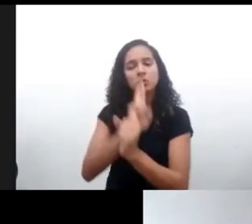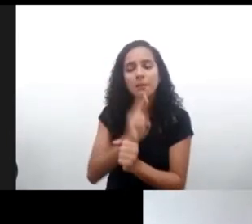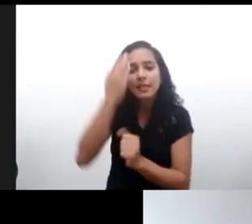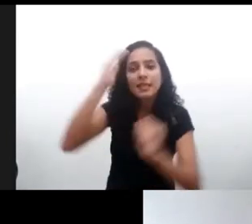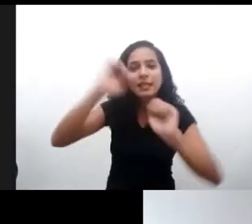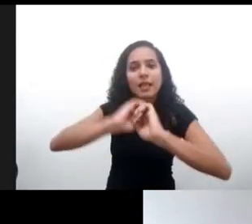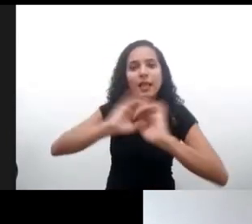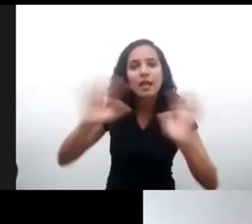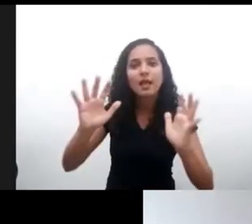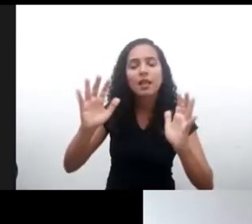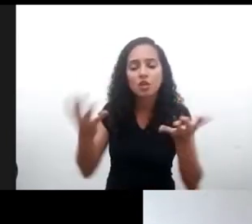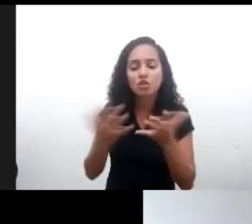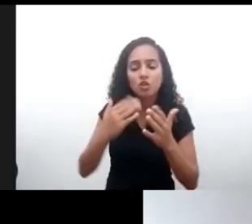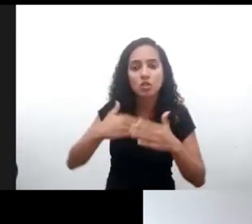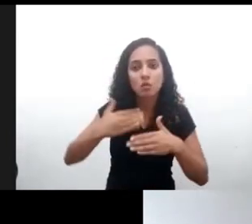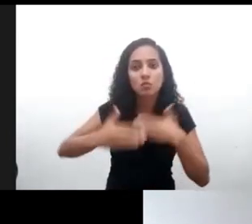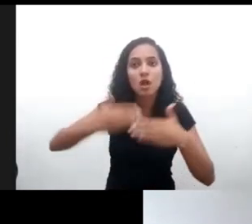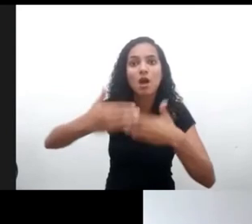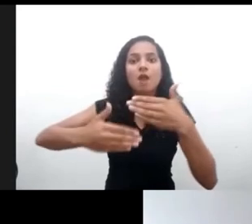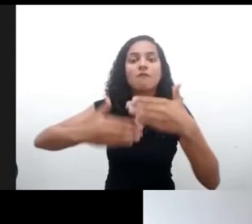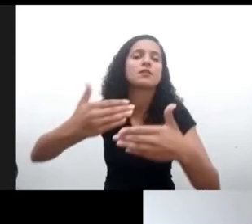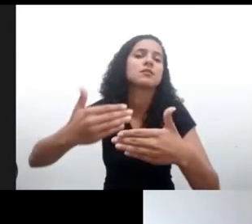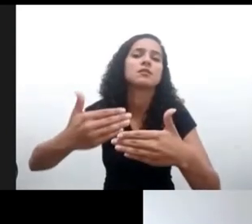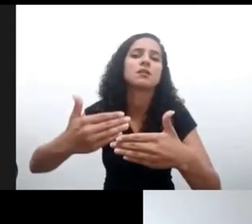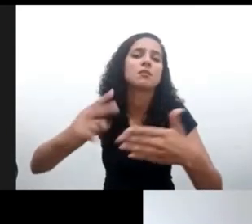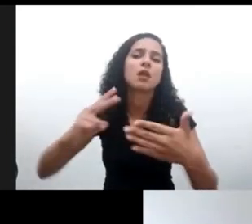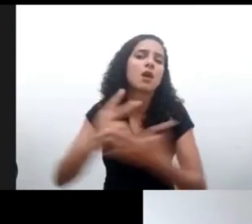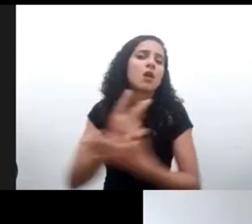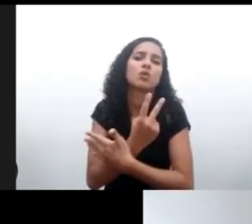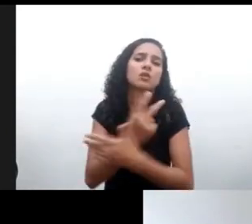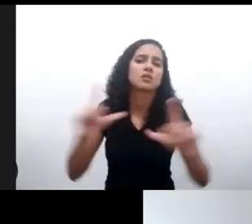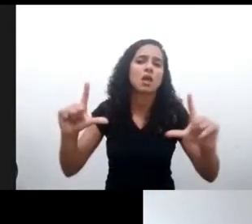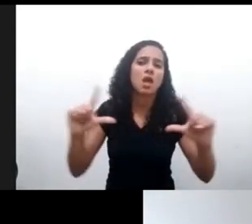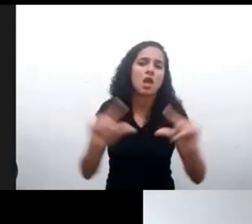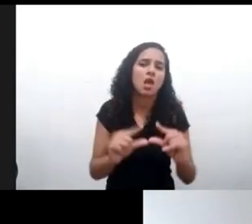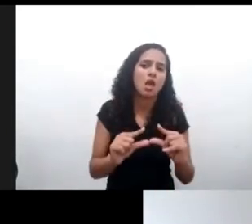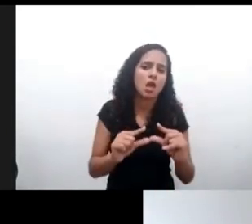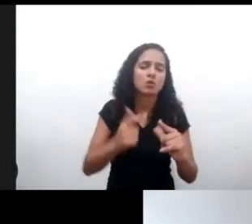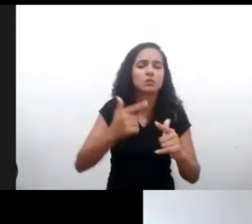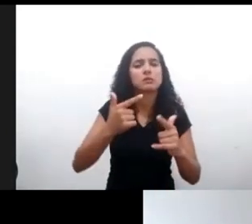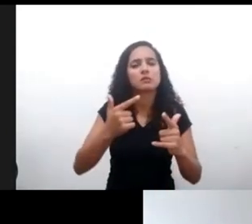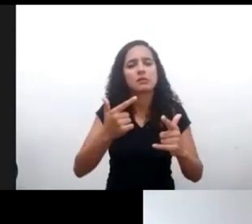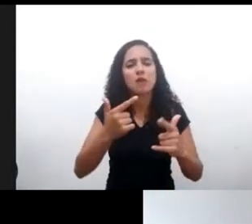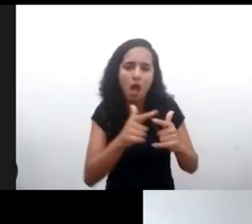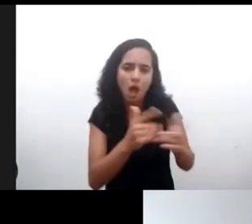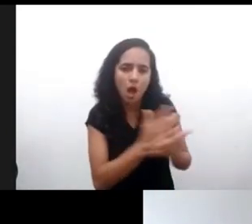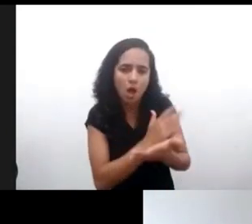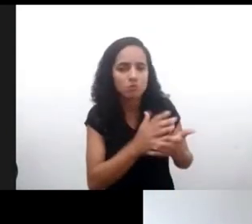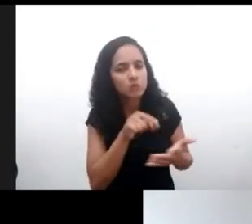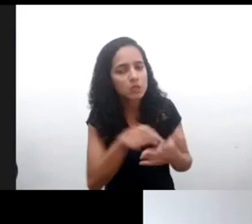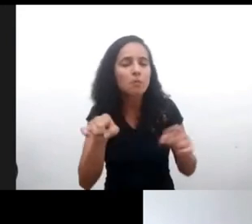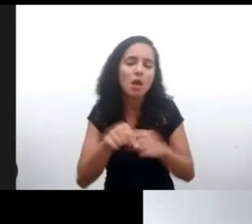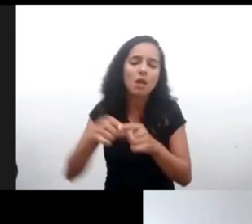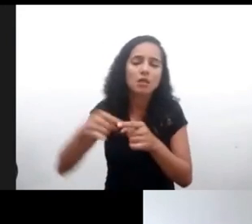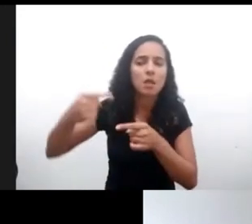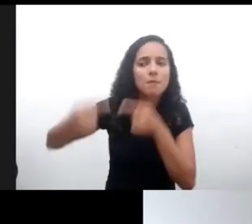adultocéntricas a la hora de pensar políticas globales, políticas públicas, y otorgar un rol central a lo que tienen que decir niños,